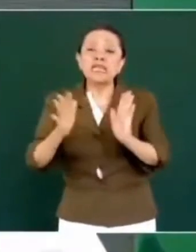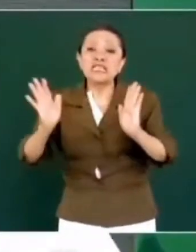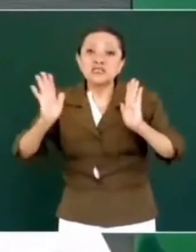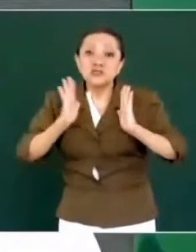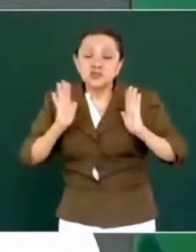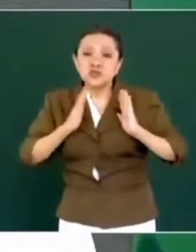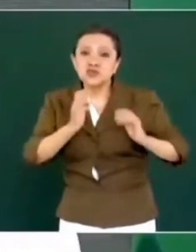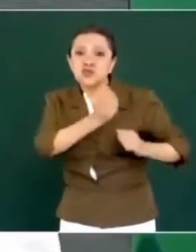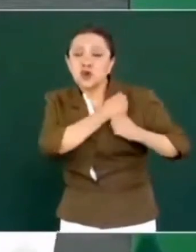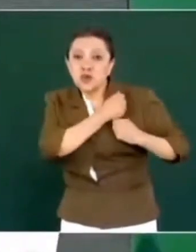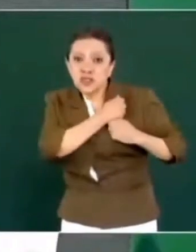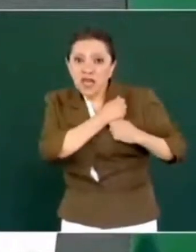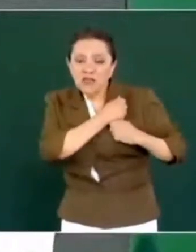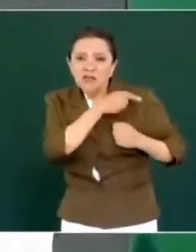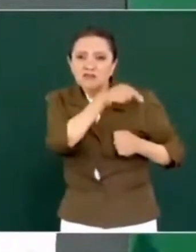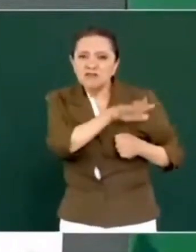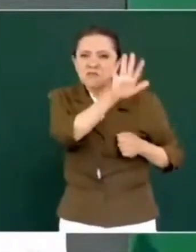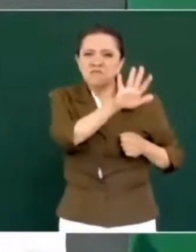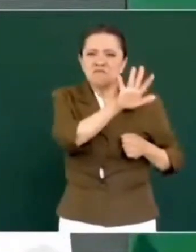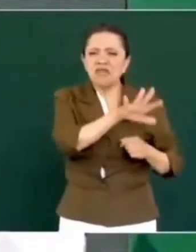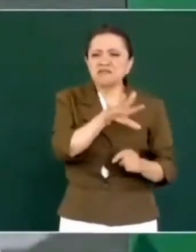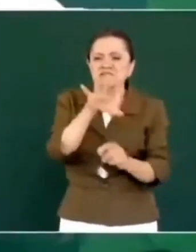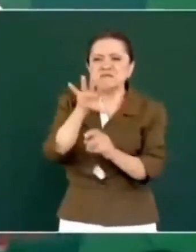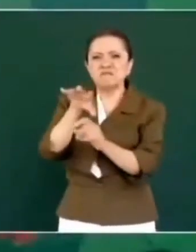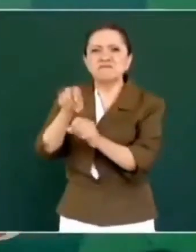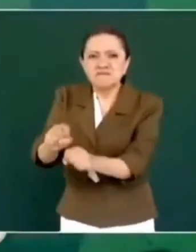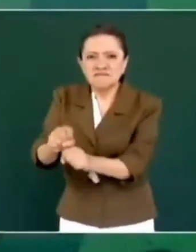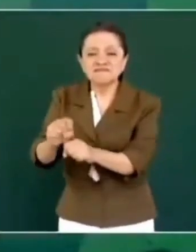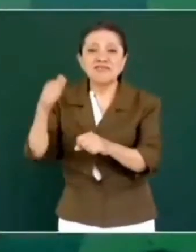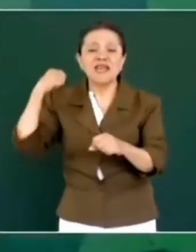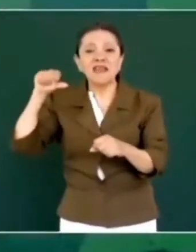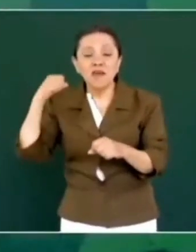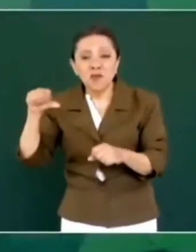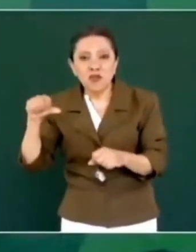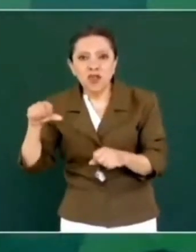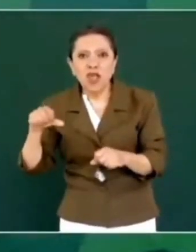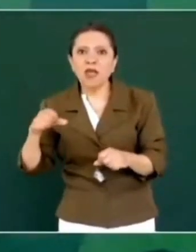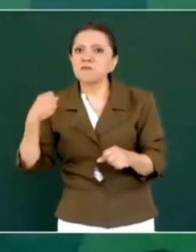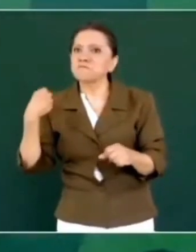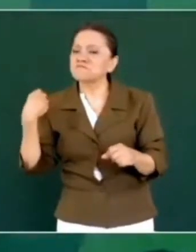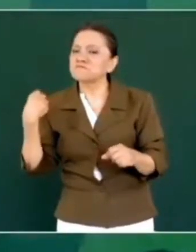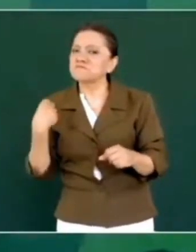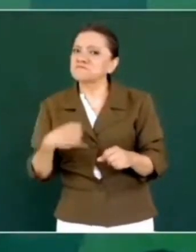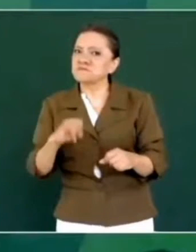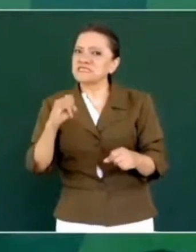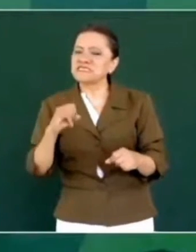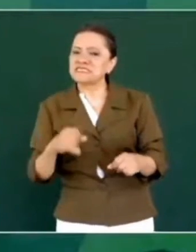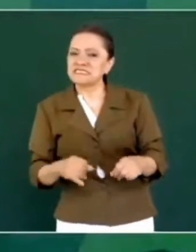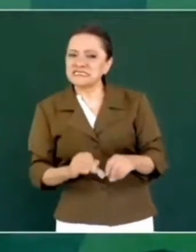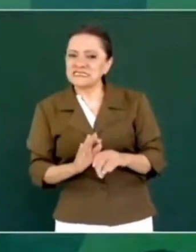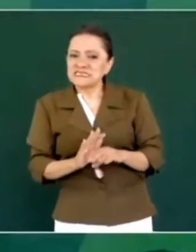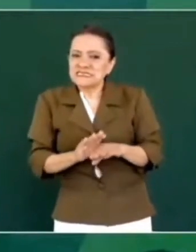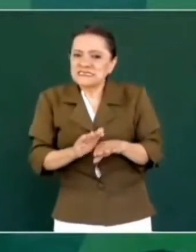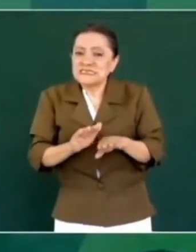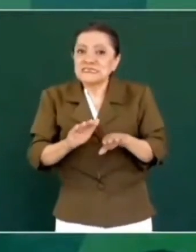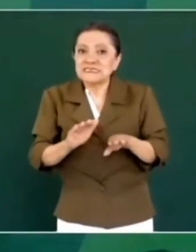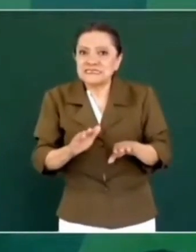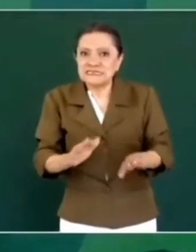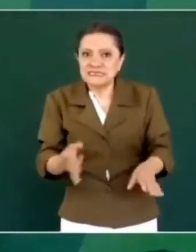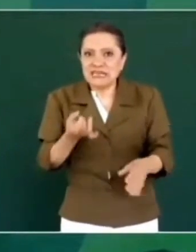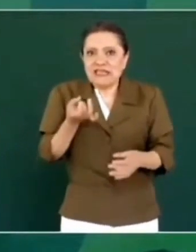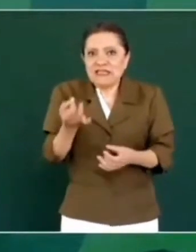iba a tomar Acapulco. Y iba a